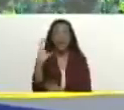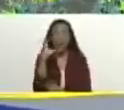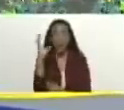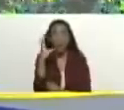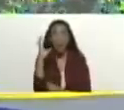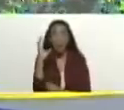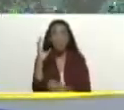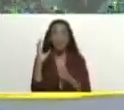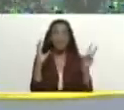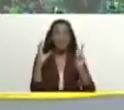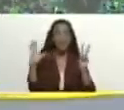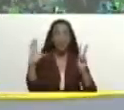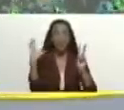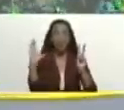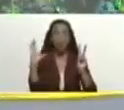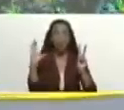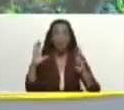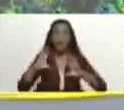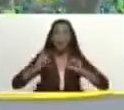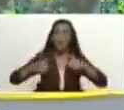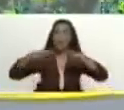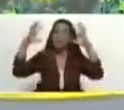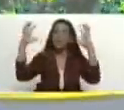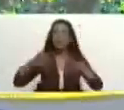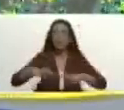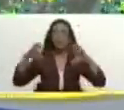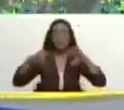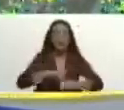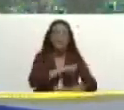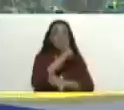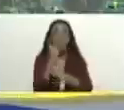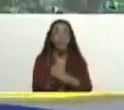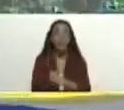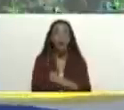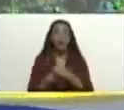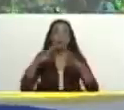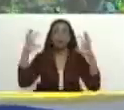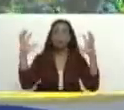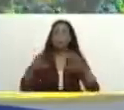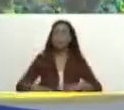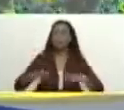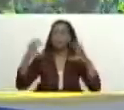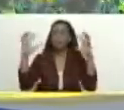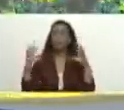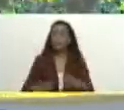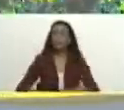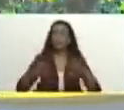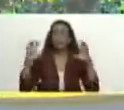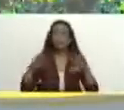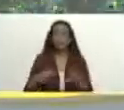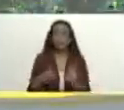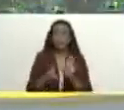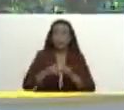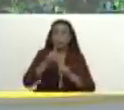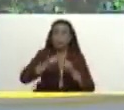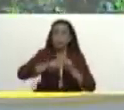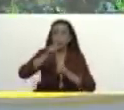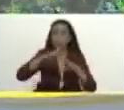que ha llegado la temporada de lluvia con lluvias extremas también,